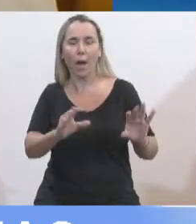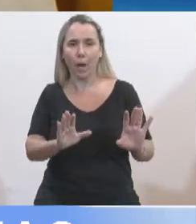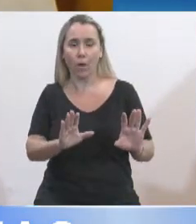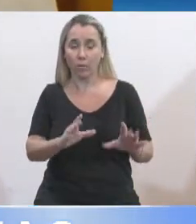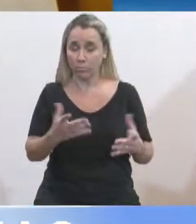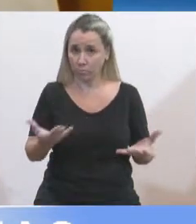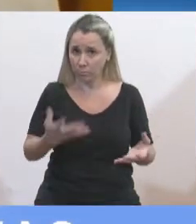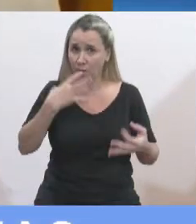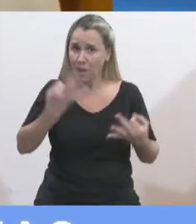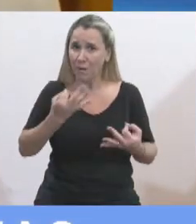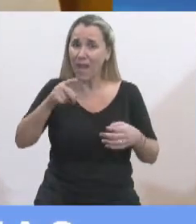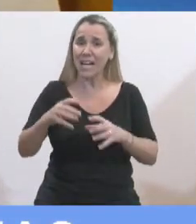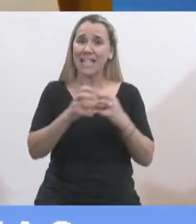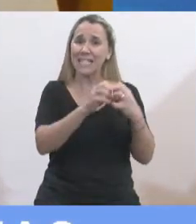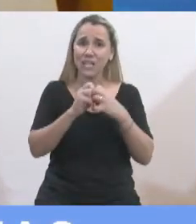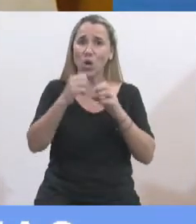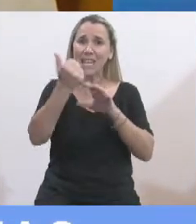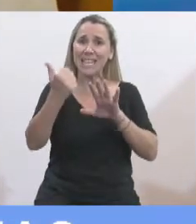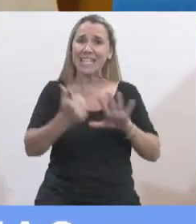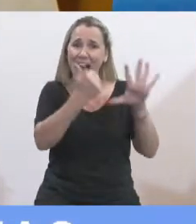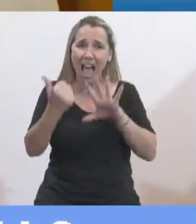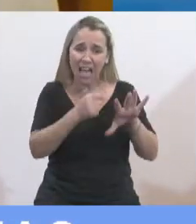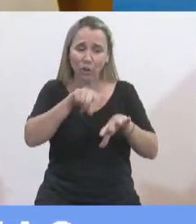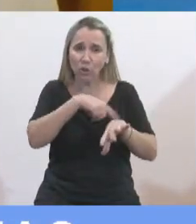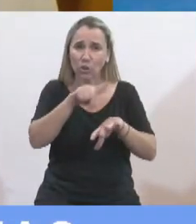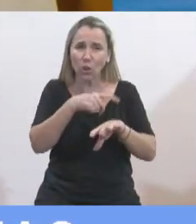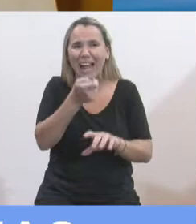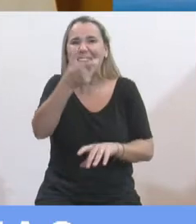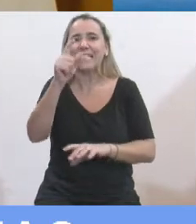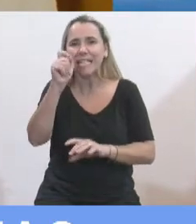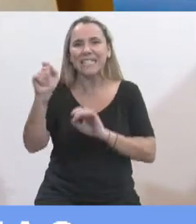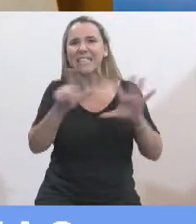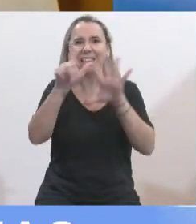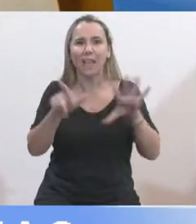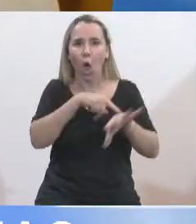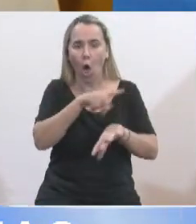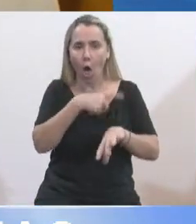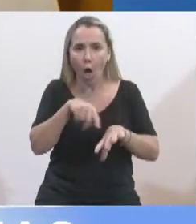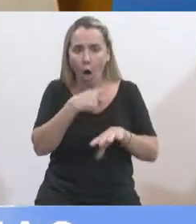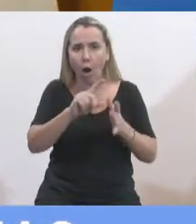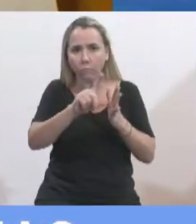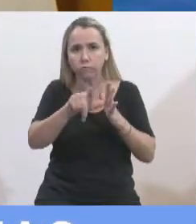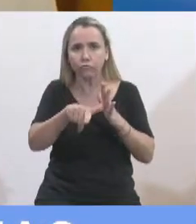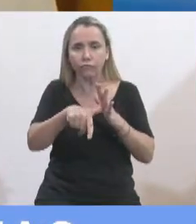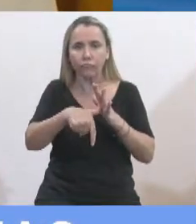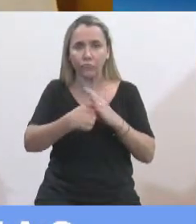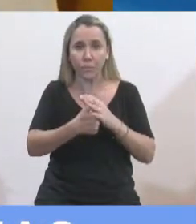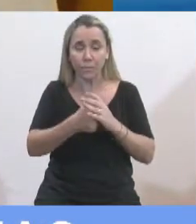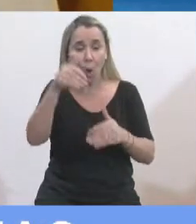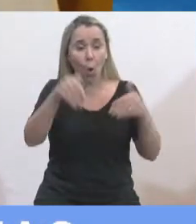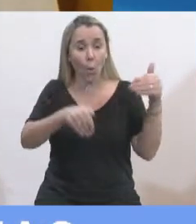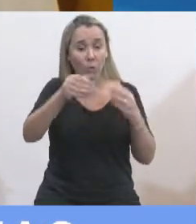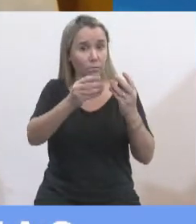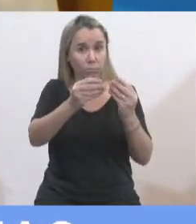tuvimos una sesión que duró más de seis horas, prácticamente seis horas y media, casi siete horas. Cuando terminó la